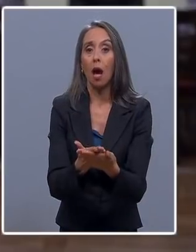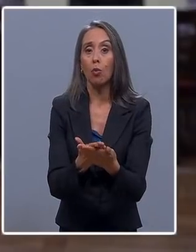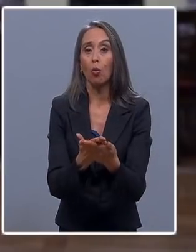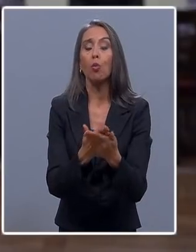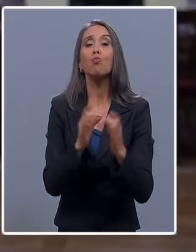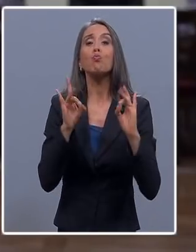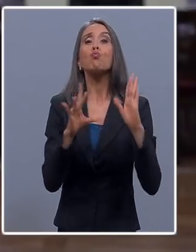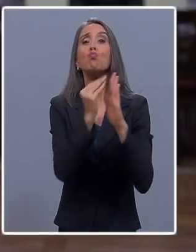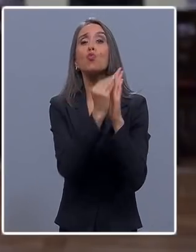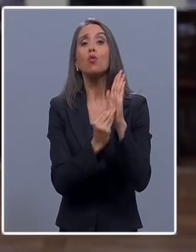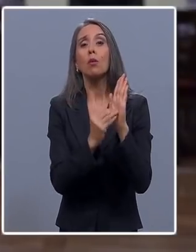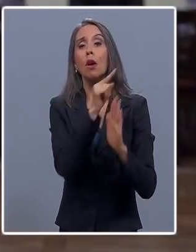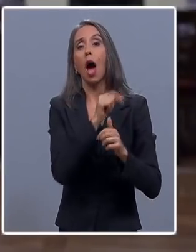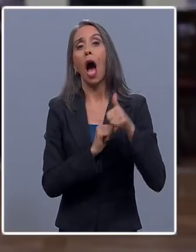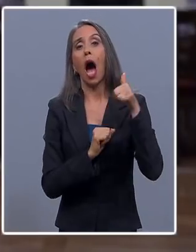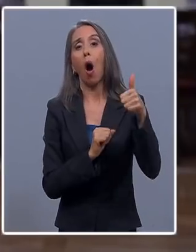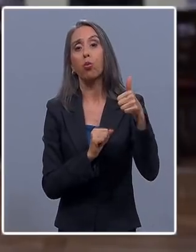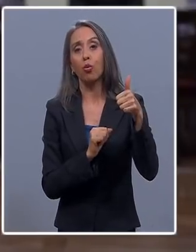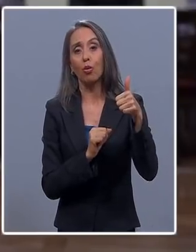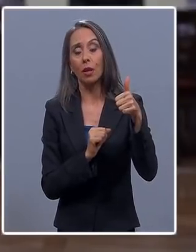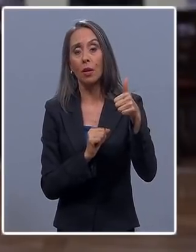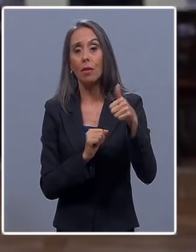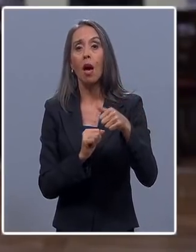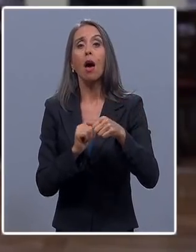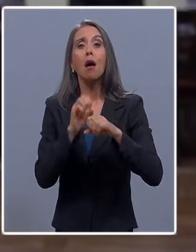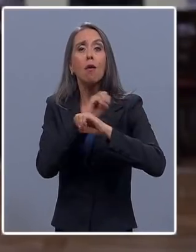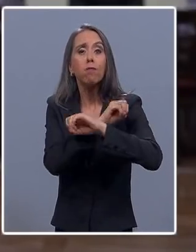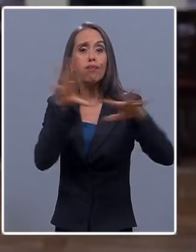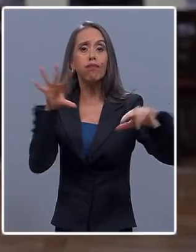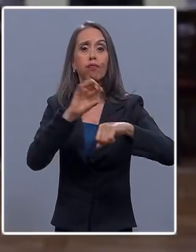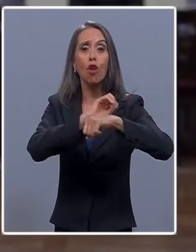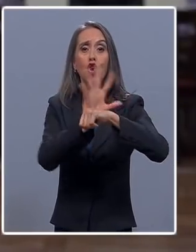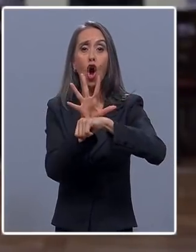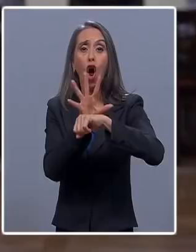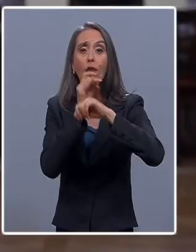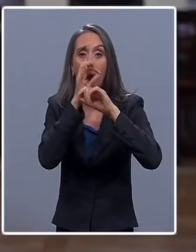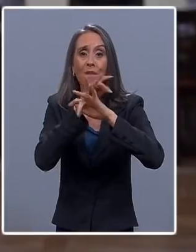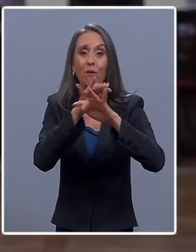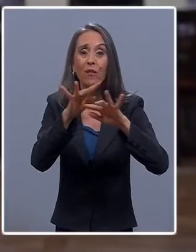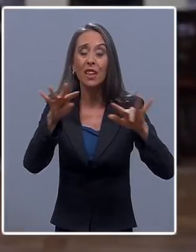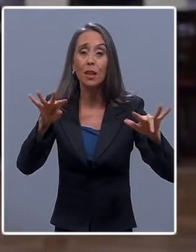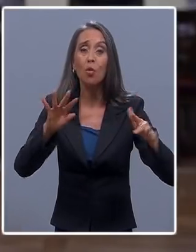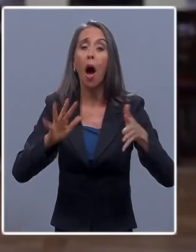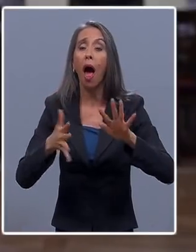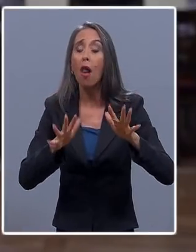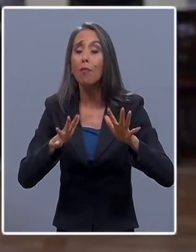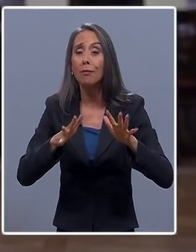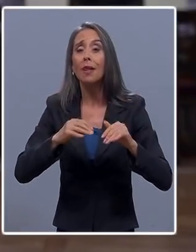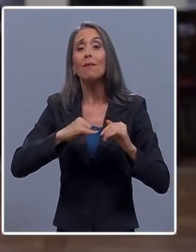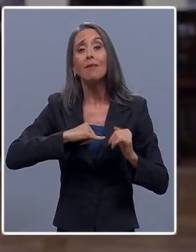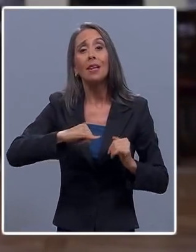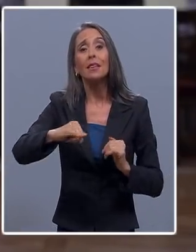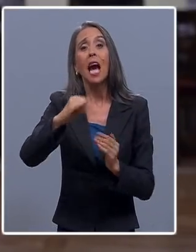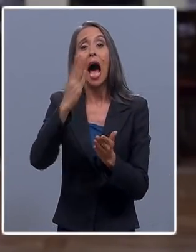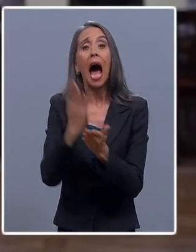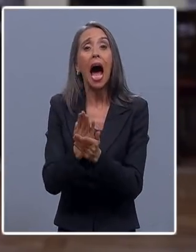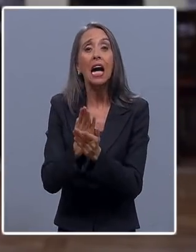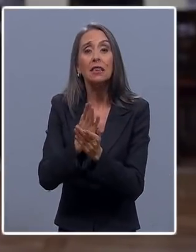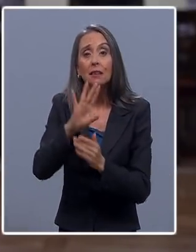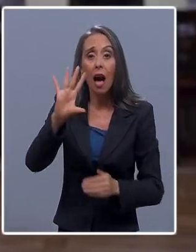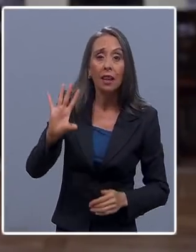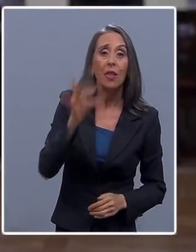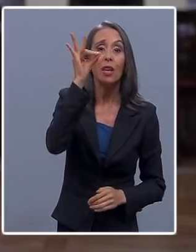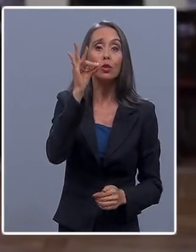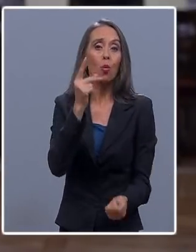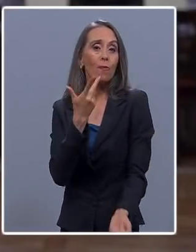establece la autoridad. La pandemia del coronavirus probablemente estará con nosotros hasta que se descubra una